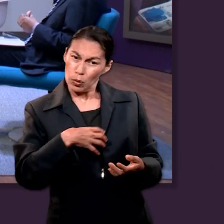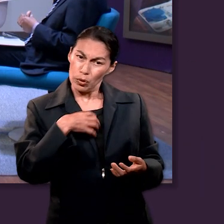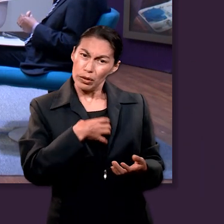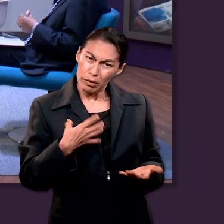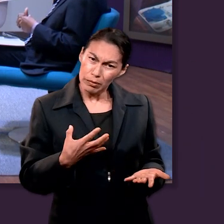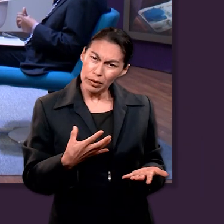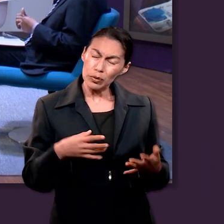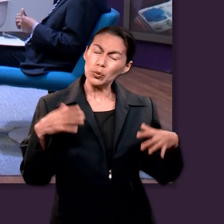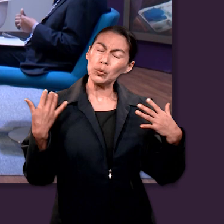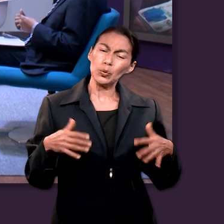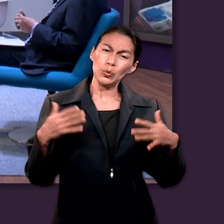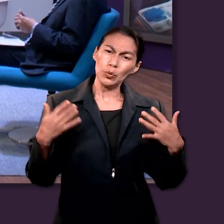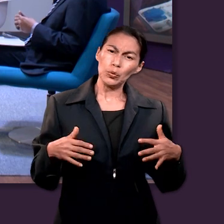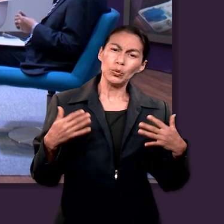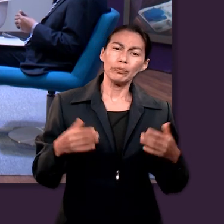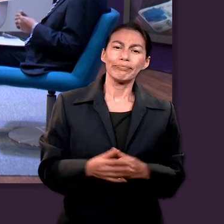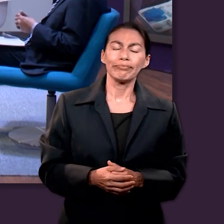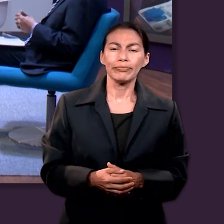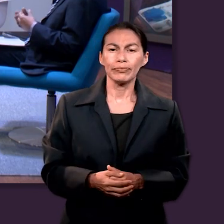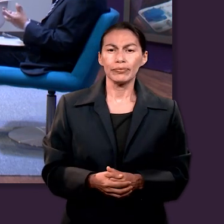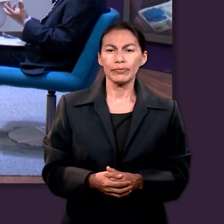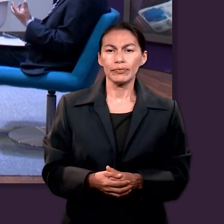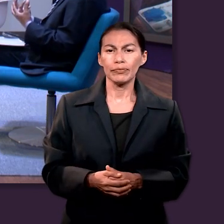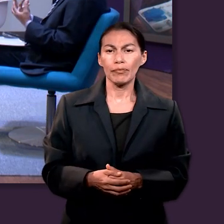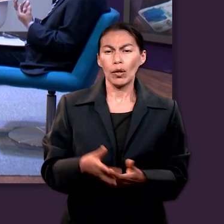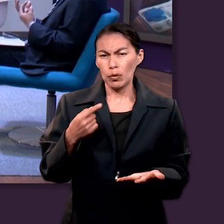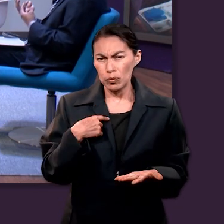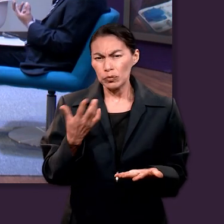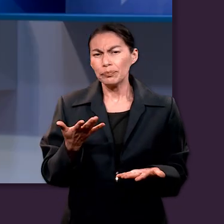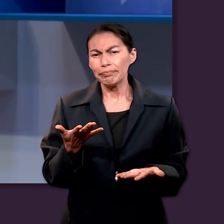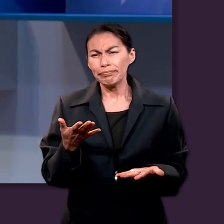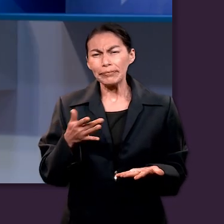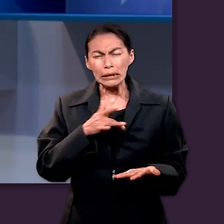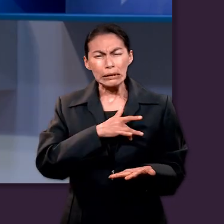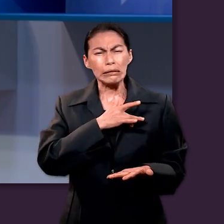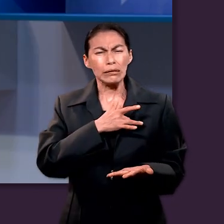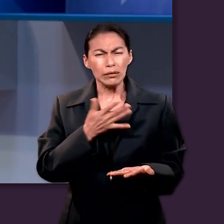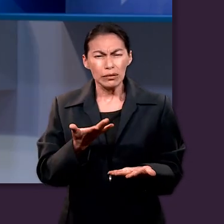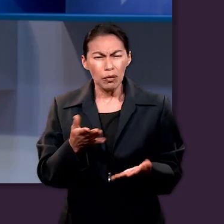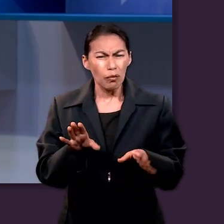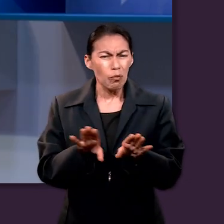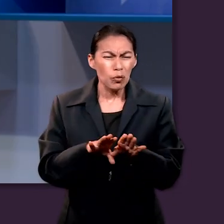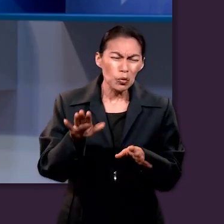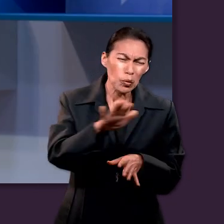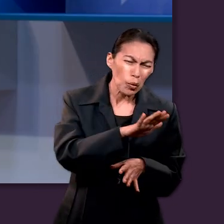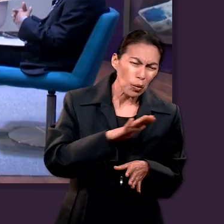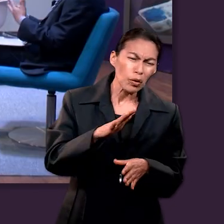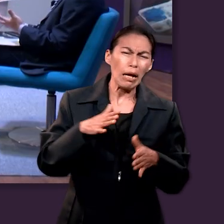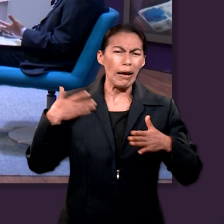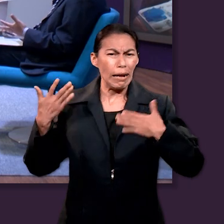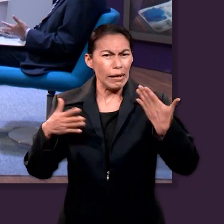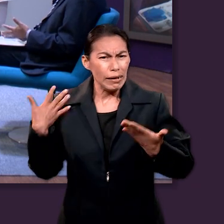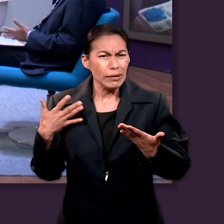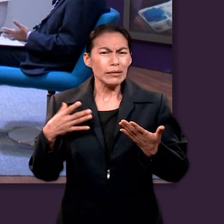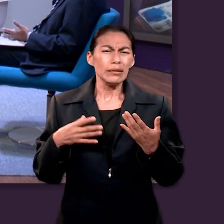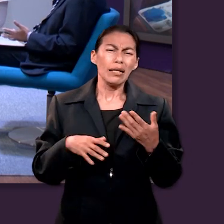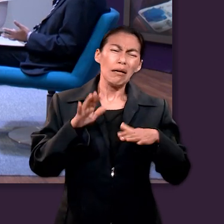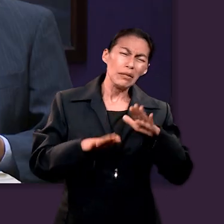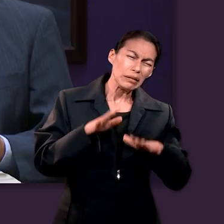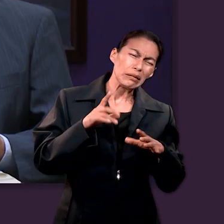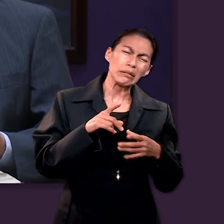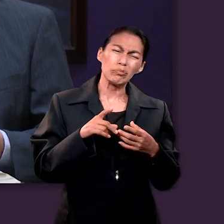persona? Finalmente lo identificó con ese sentido, que hay que estar contento en cualquier circunstancia.